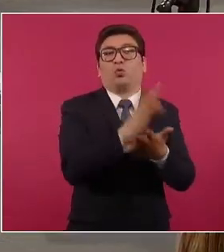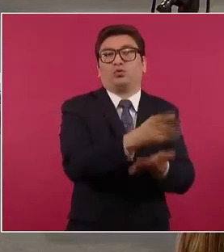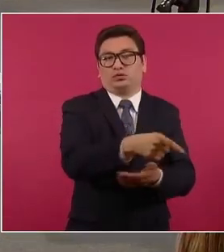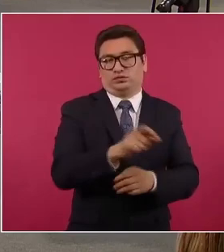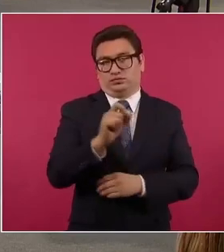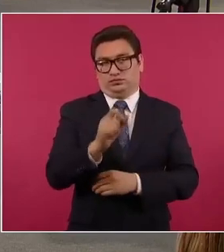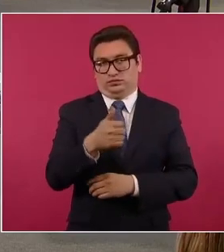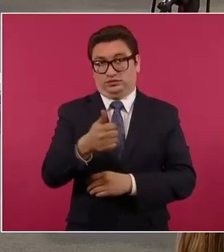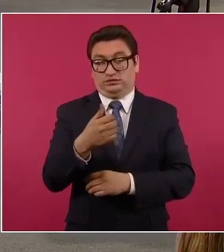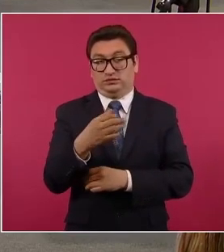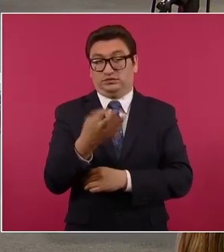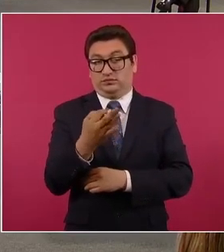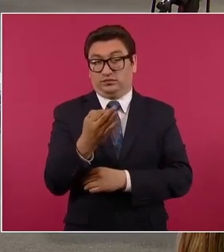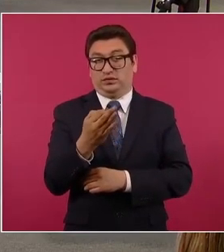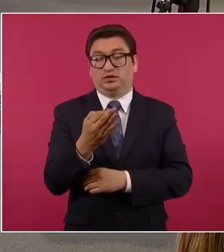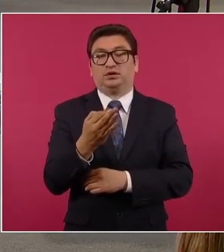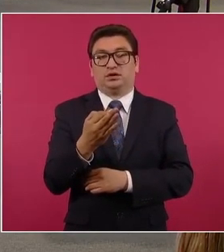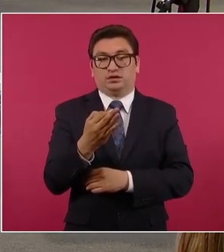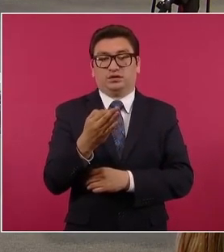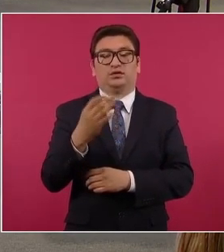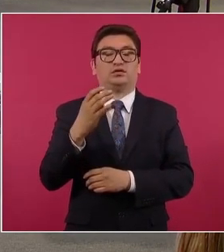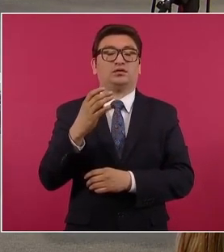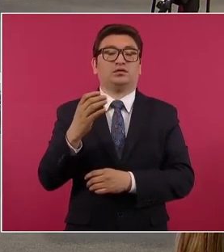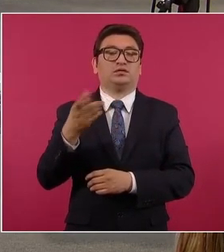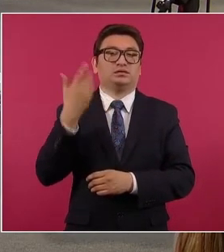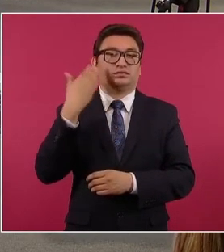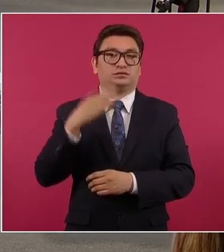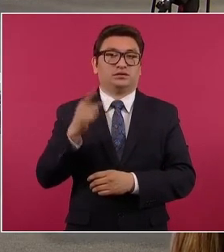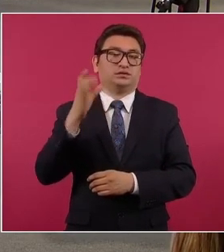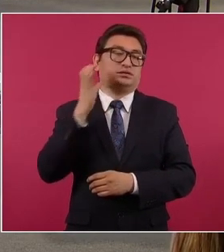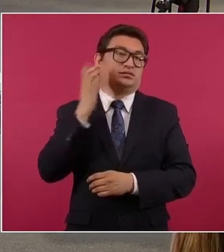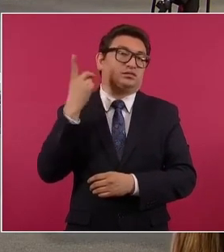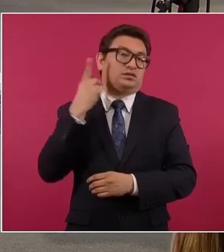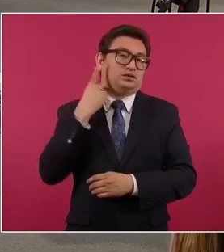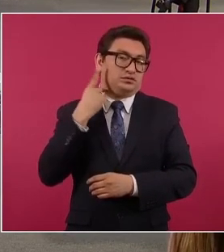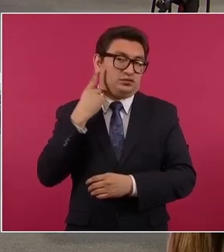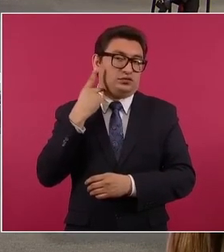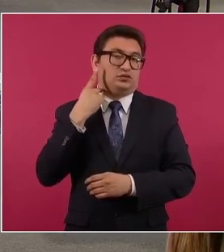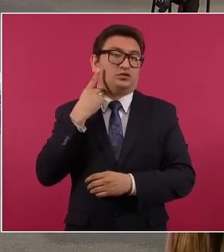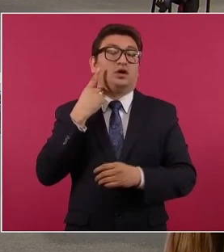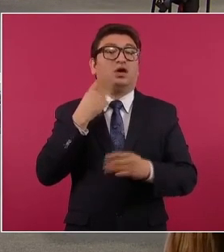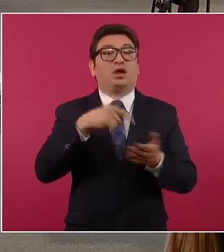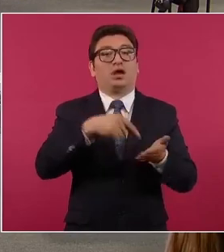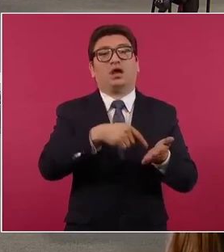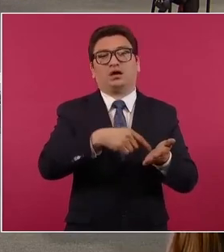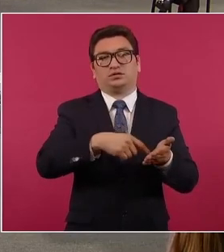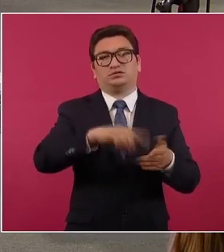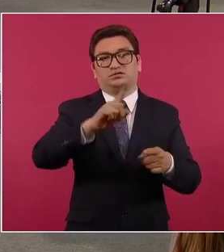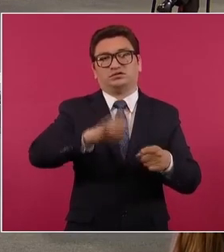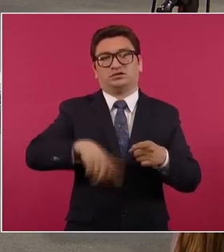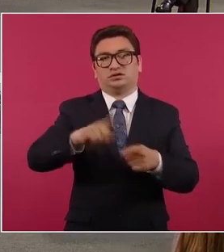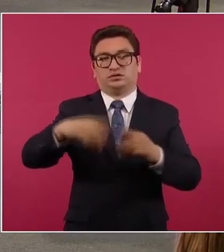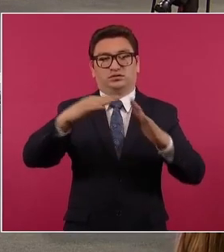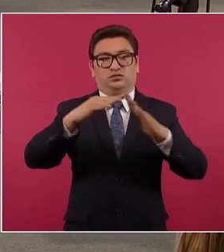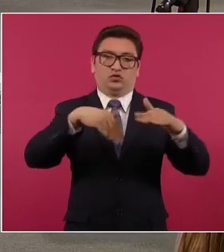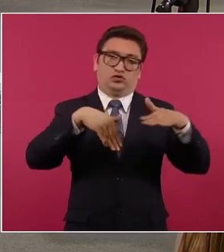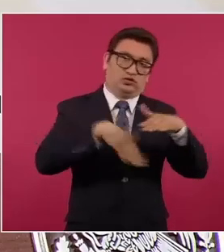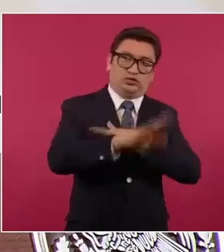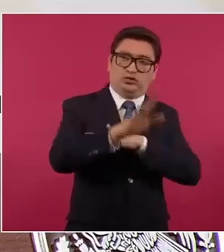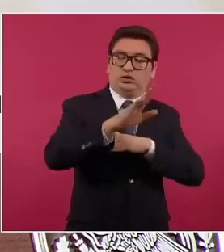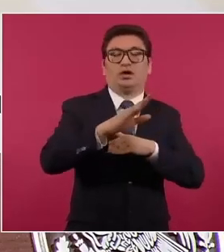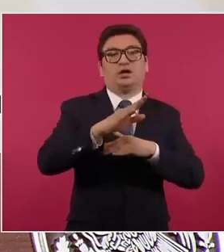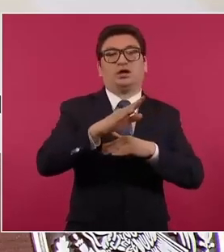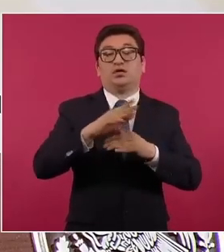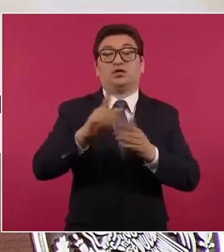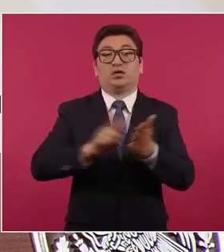26 de febrero en el Congreso, en la Cámara de Diputados, se elimina esta figura de cateos y de allanamiento